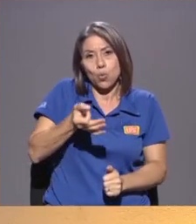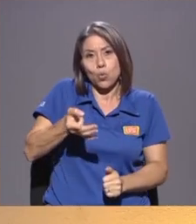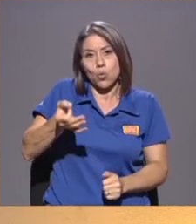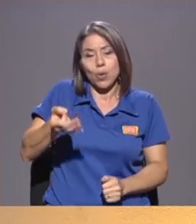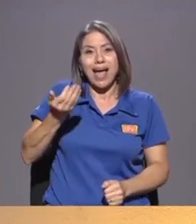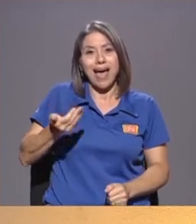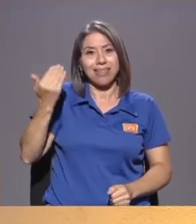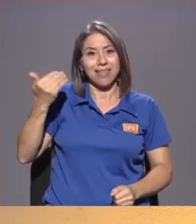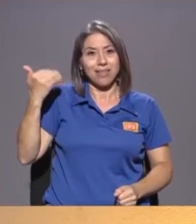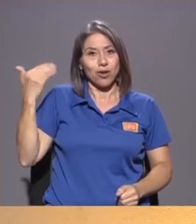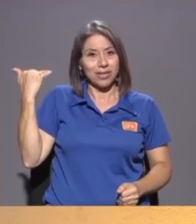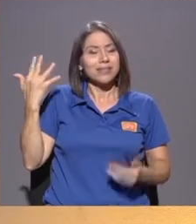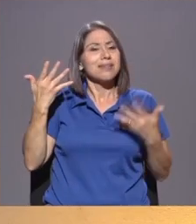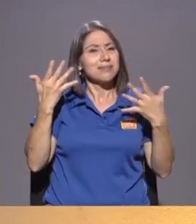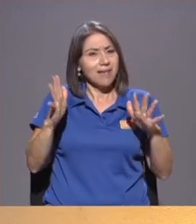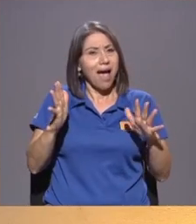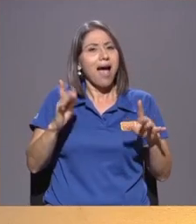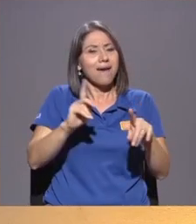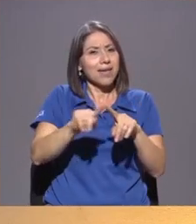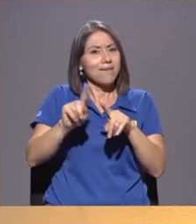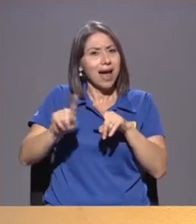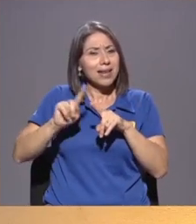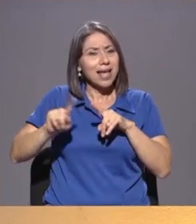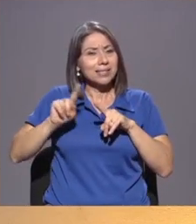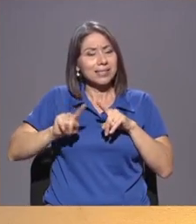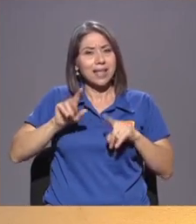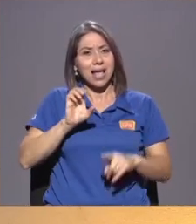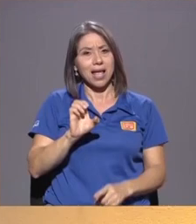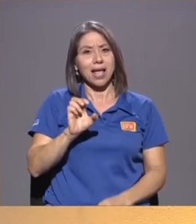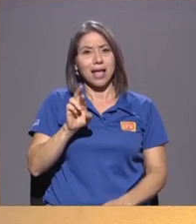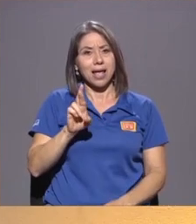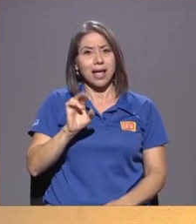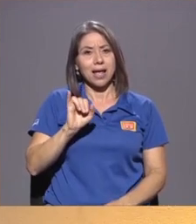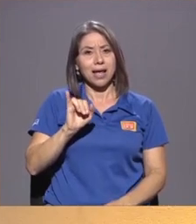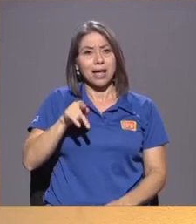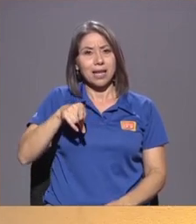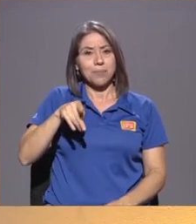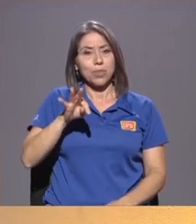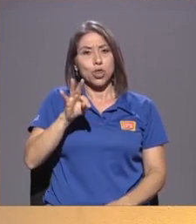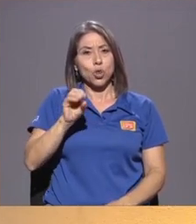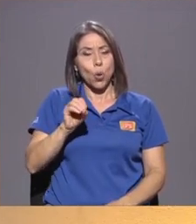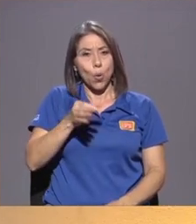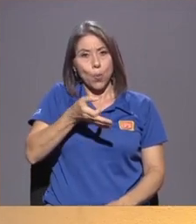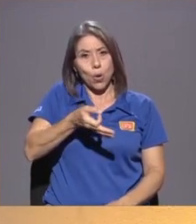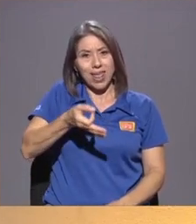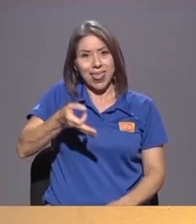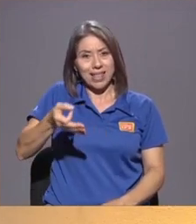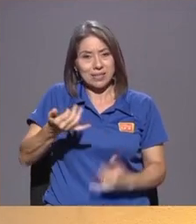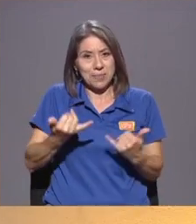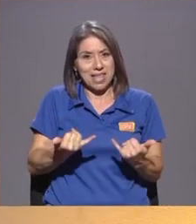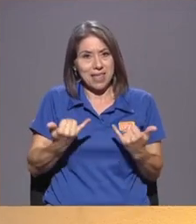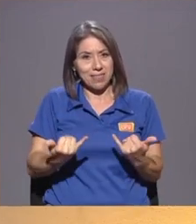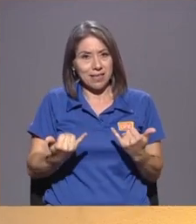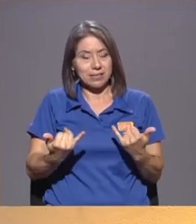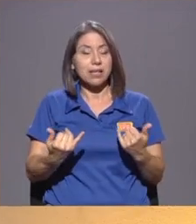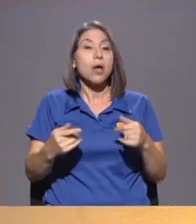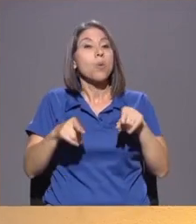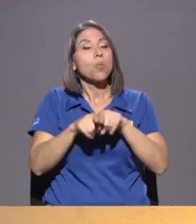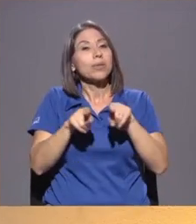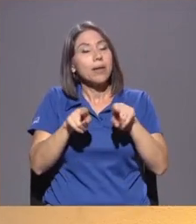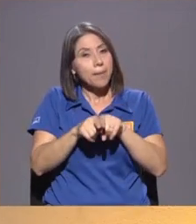varias ya varias criptomonedas vigentes Y por el otro lado pues está el tema De que